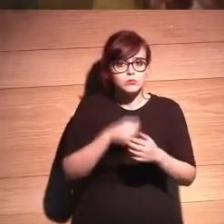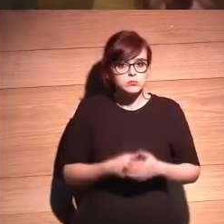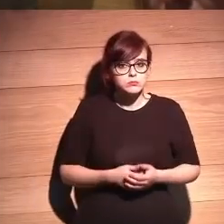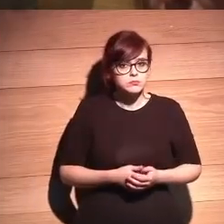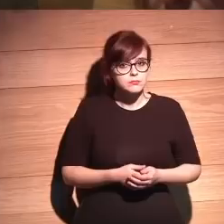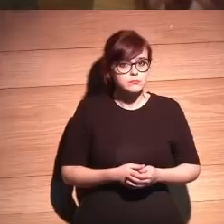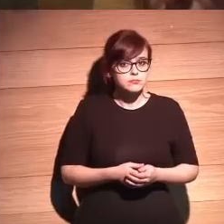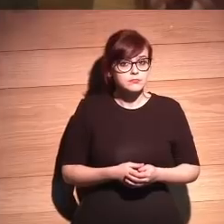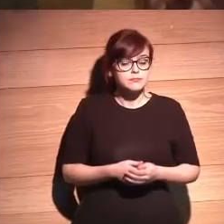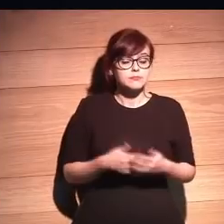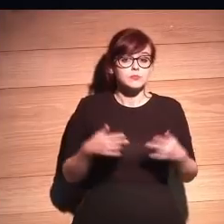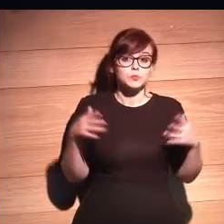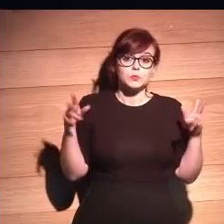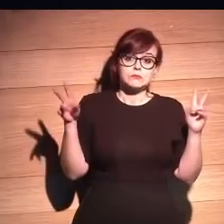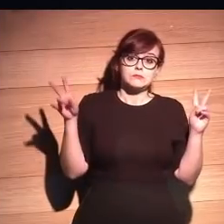Este es un tema